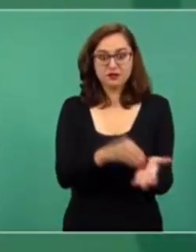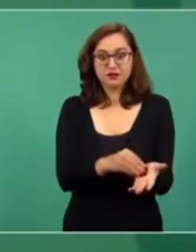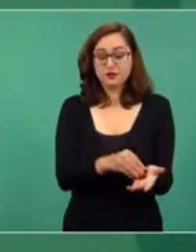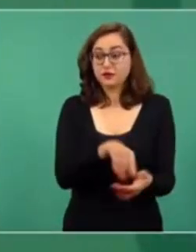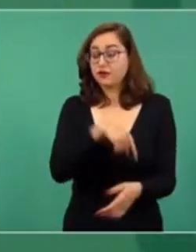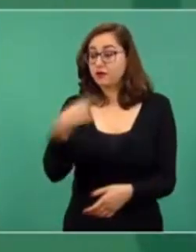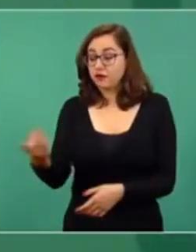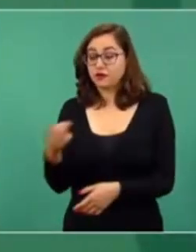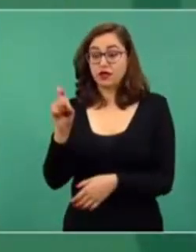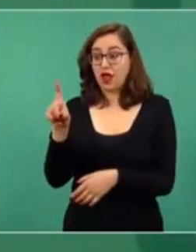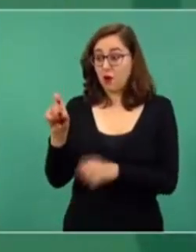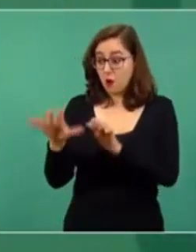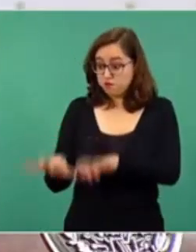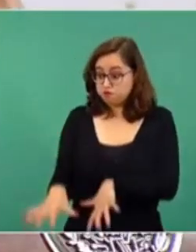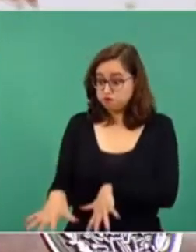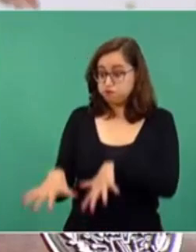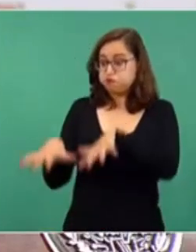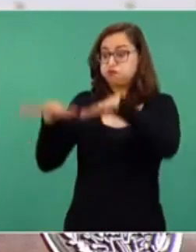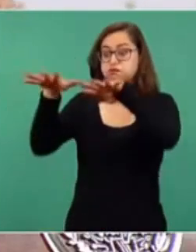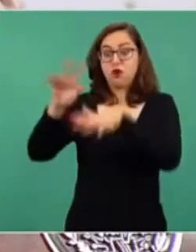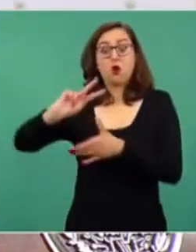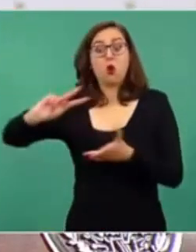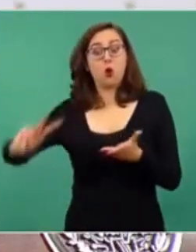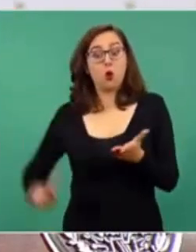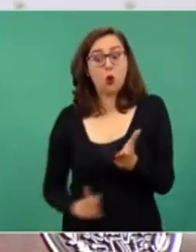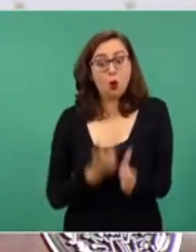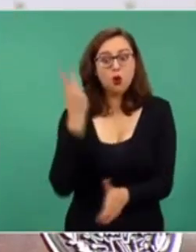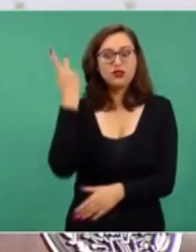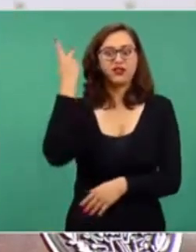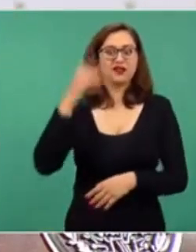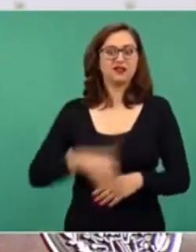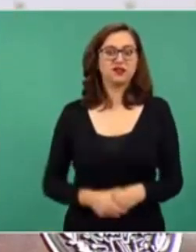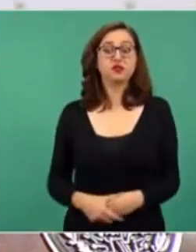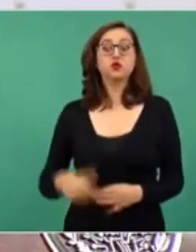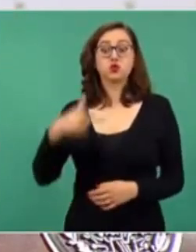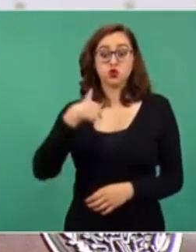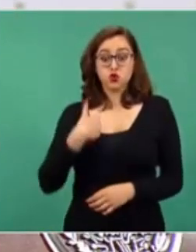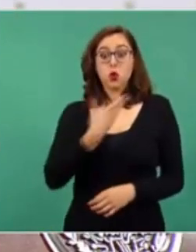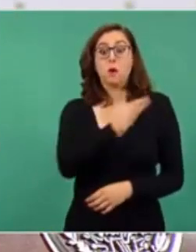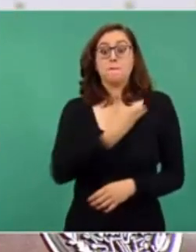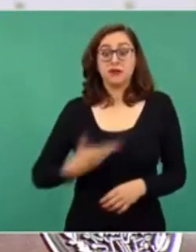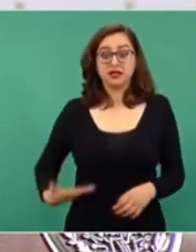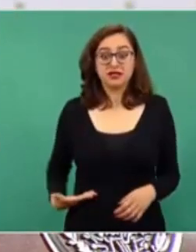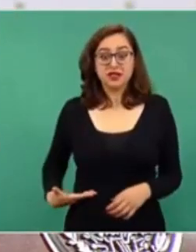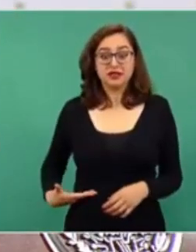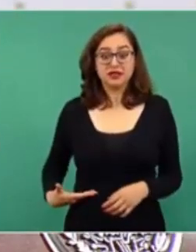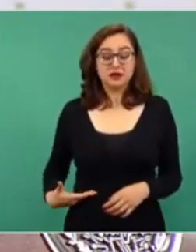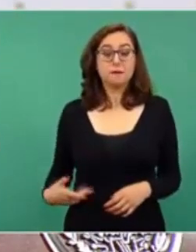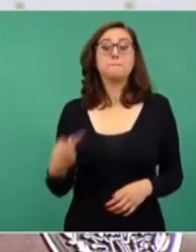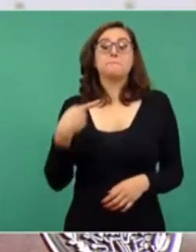Tabasco, ya estando yo en la presidencia. ¿Por qué? Porque vuelven a soltar agua,